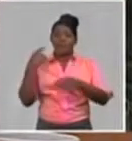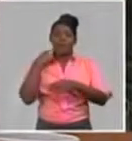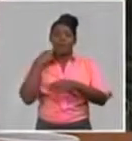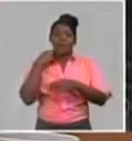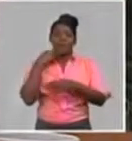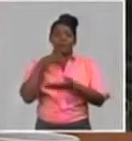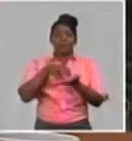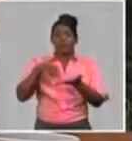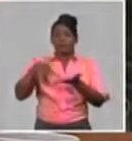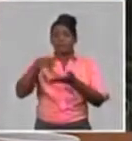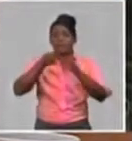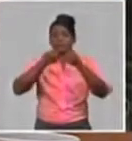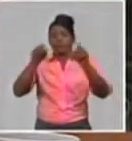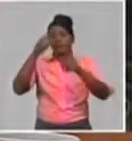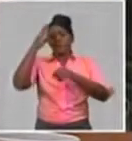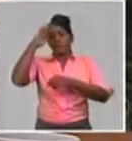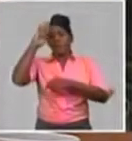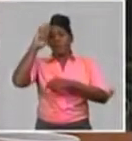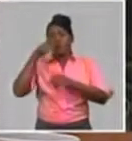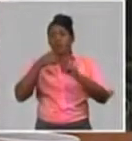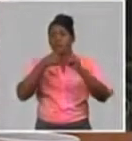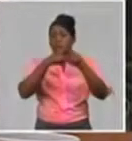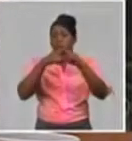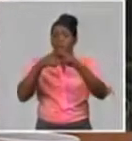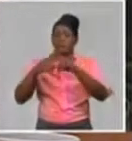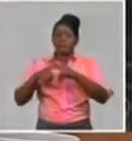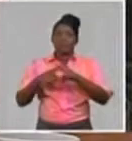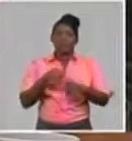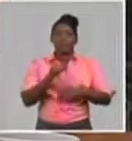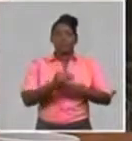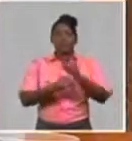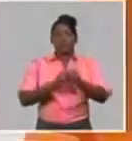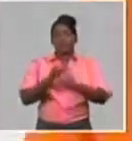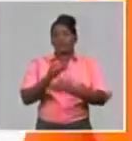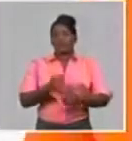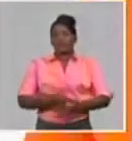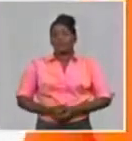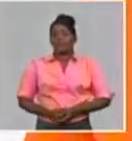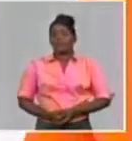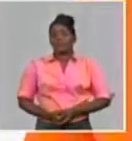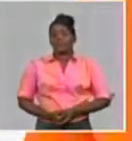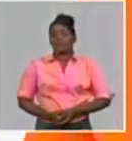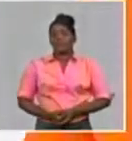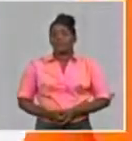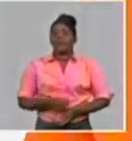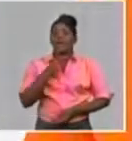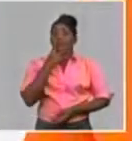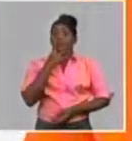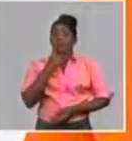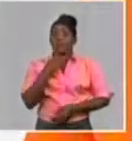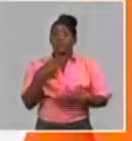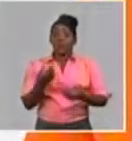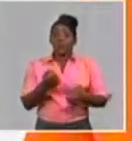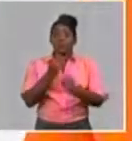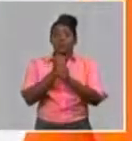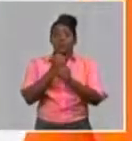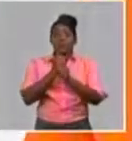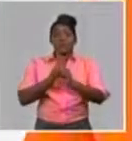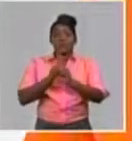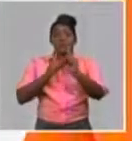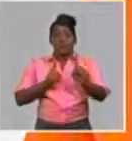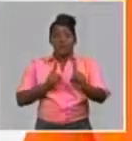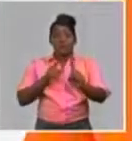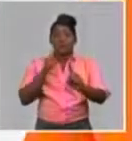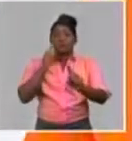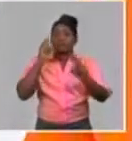del país. Iniciar el perfeccionamiento de la modalidad laboral a distancia, a partir del análisis